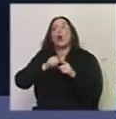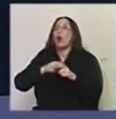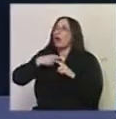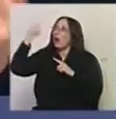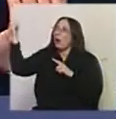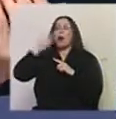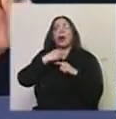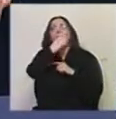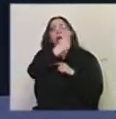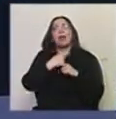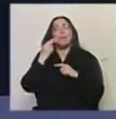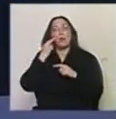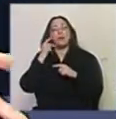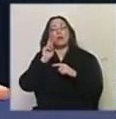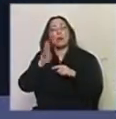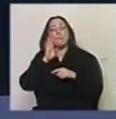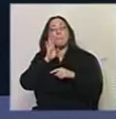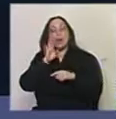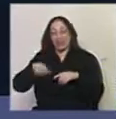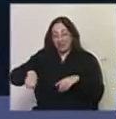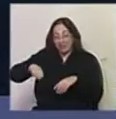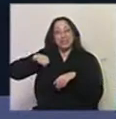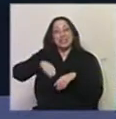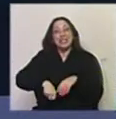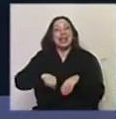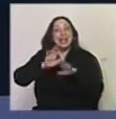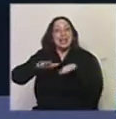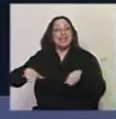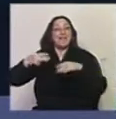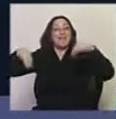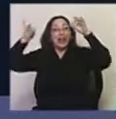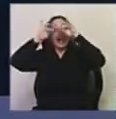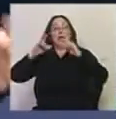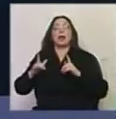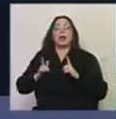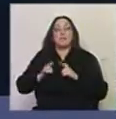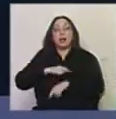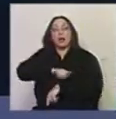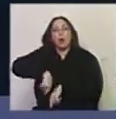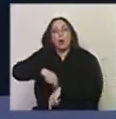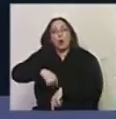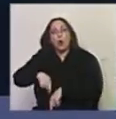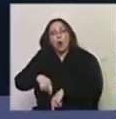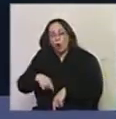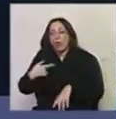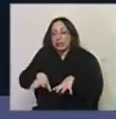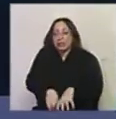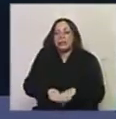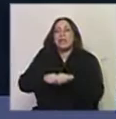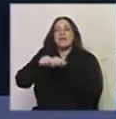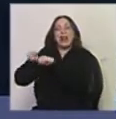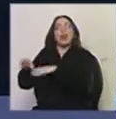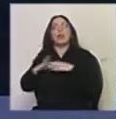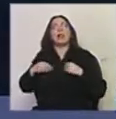viniendo que es todo un tema. Yo veo a las madres que traen a las nenas o las nenes a la ballet y esperan las horas ahí a llevárselo y es un